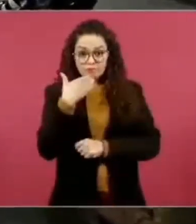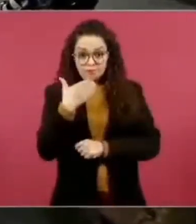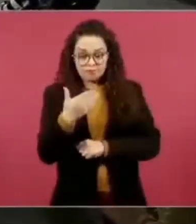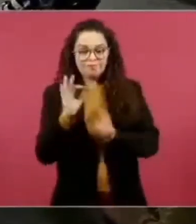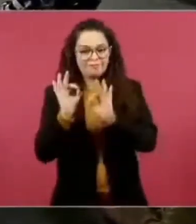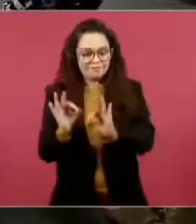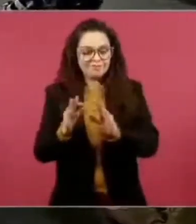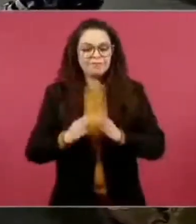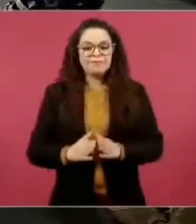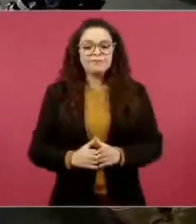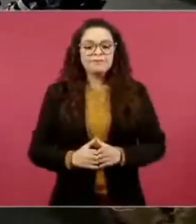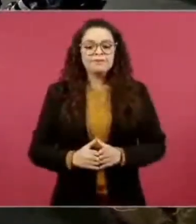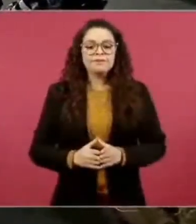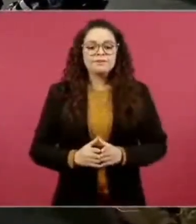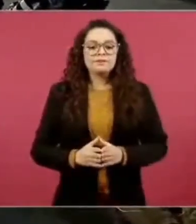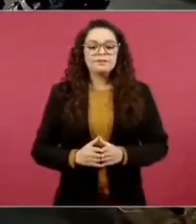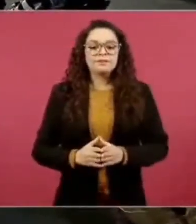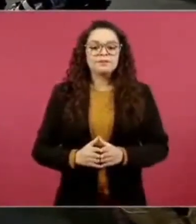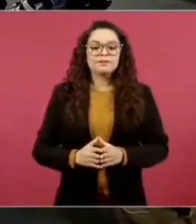¿Nos vamos?